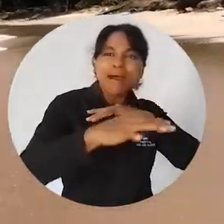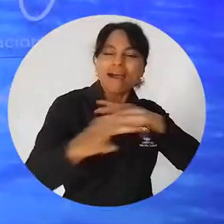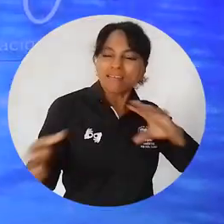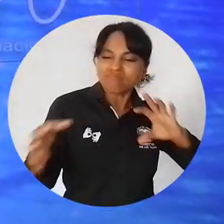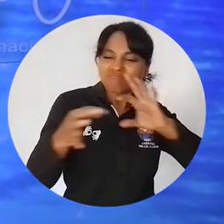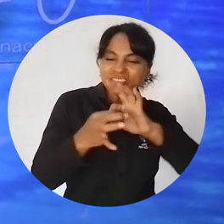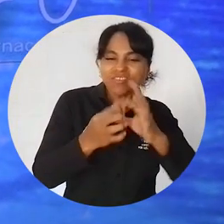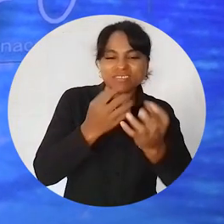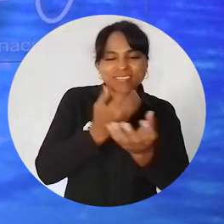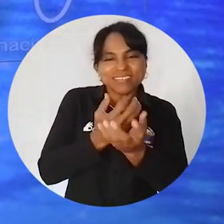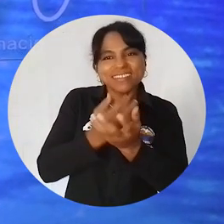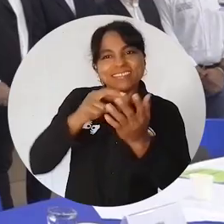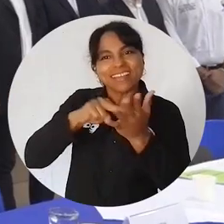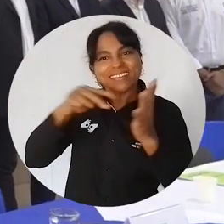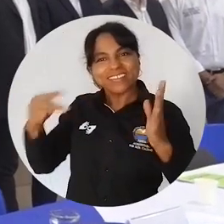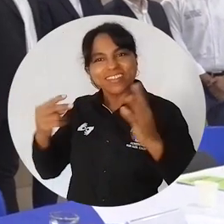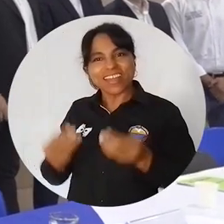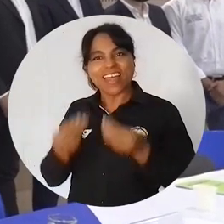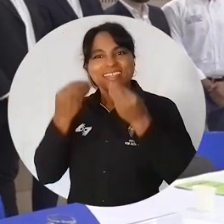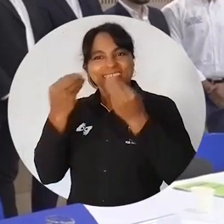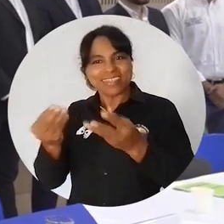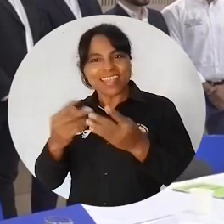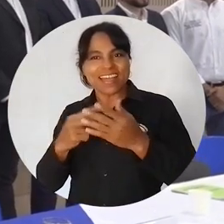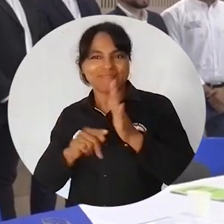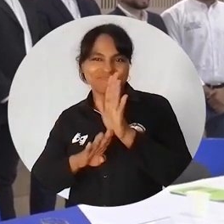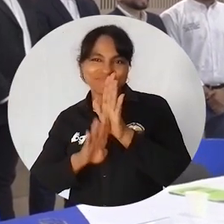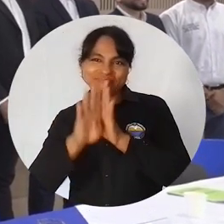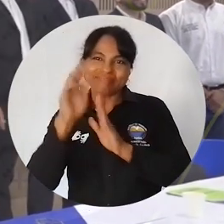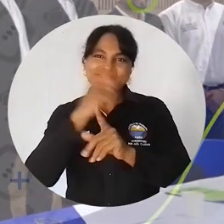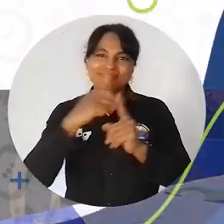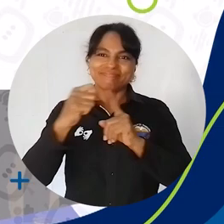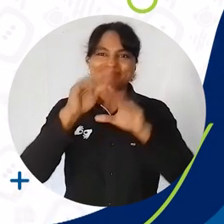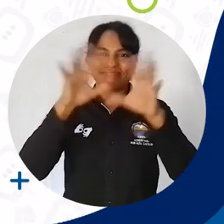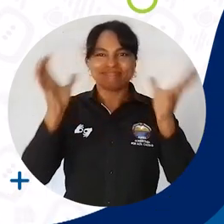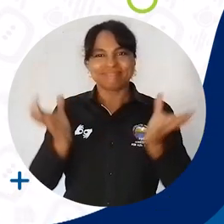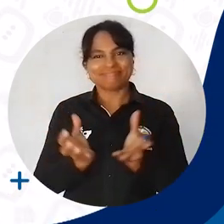ciencias y tecnología en favor del progreso social global.